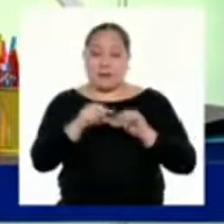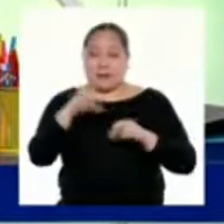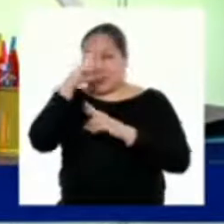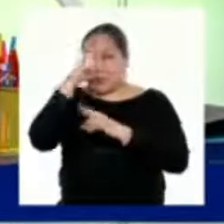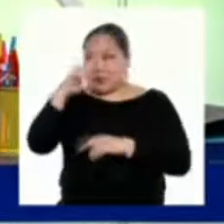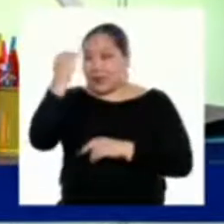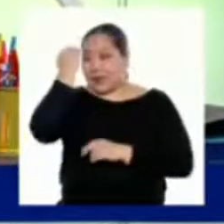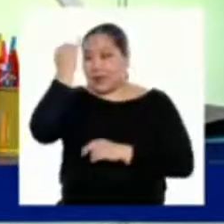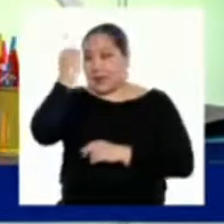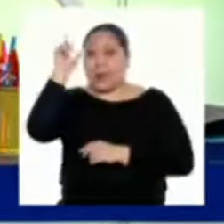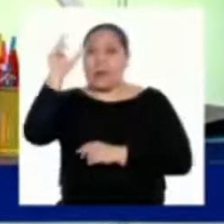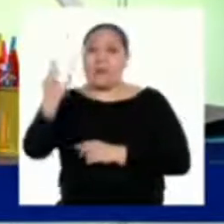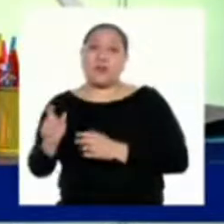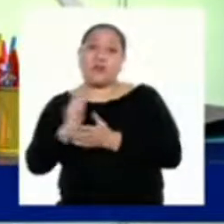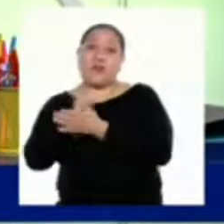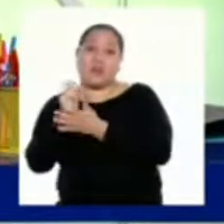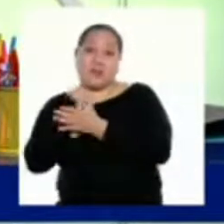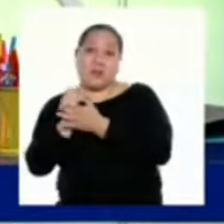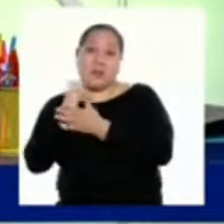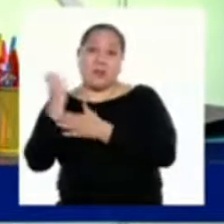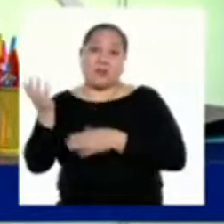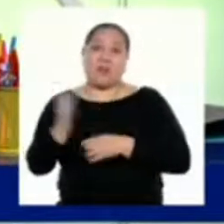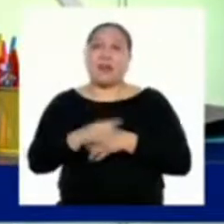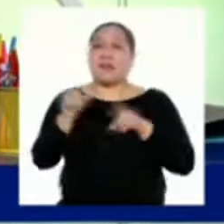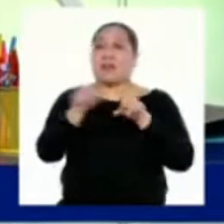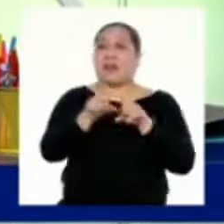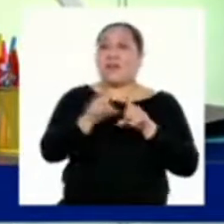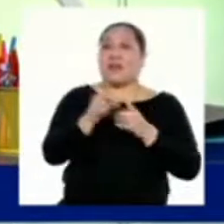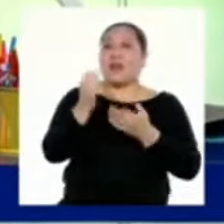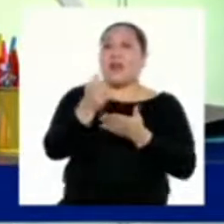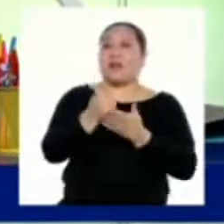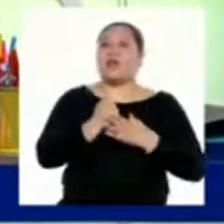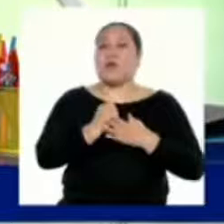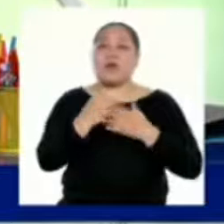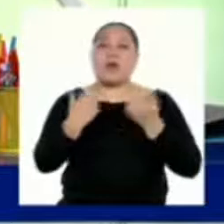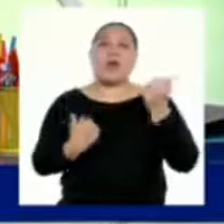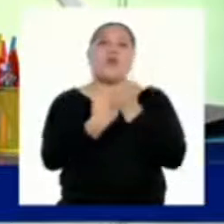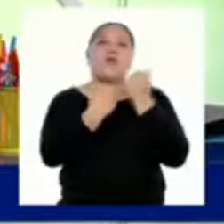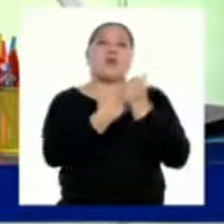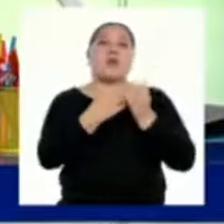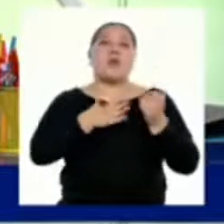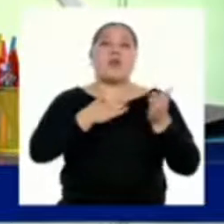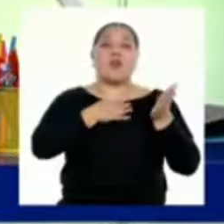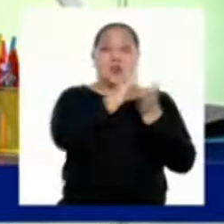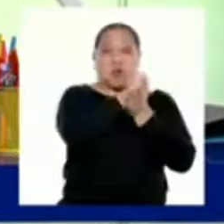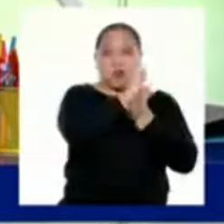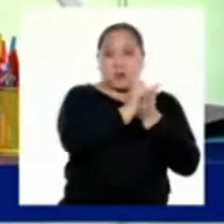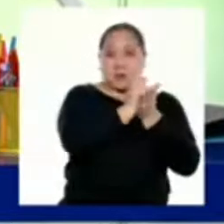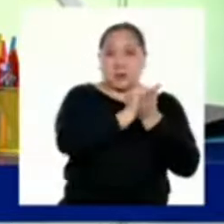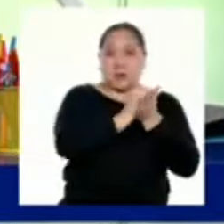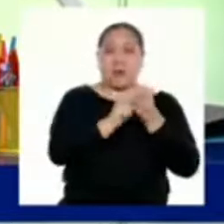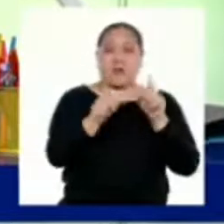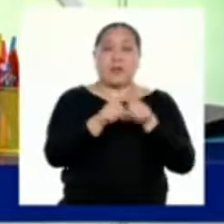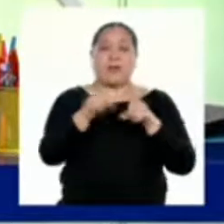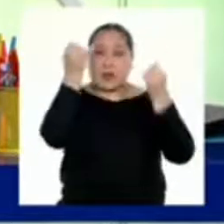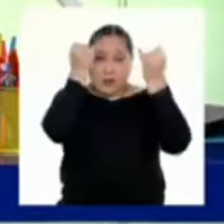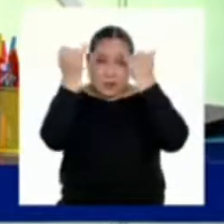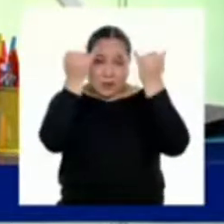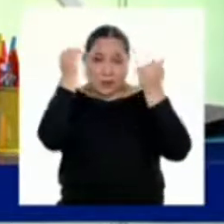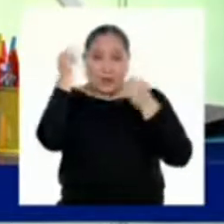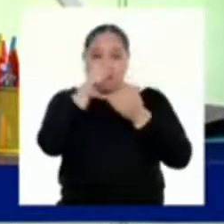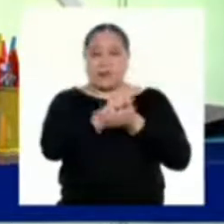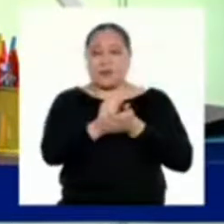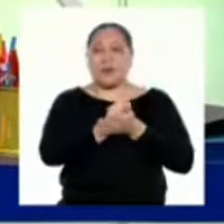de los autores de los textos, pero también ayuda a darle respaldo a nuestros textos y las ideas que en ellos escribimos,